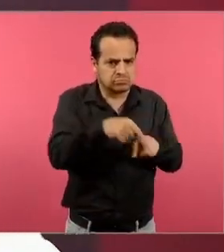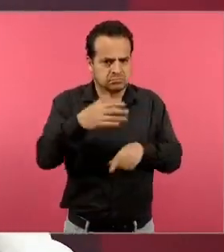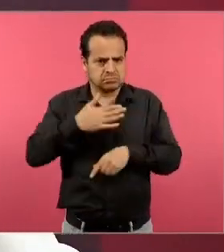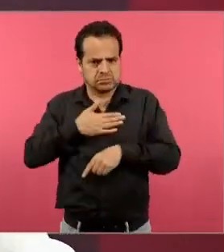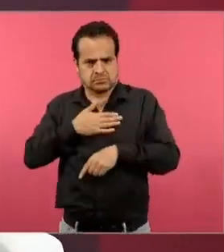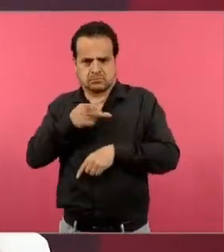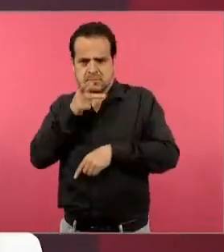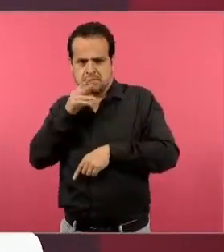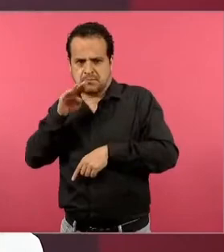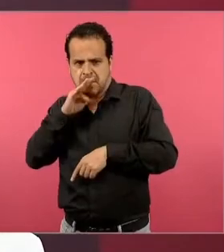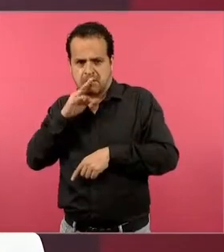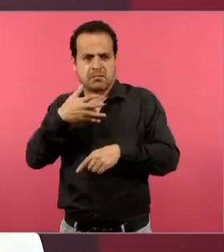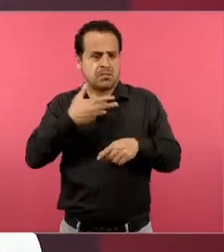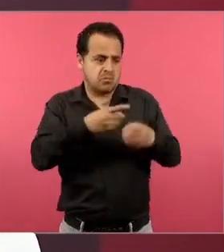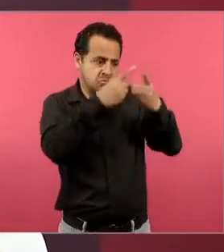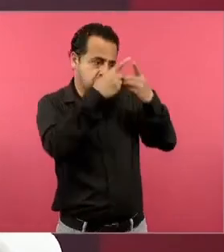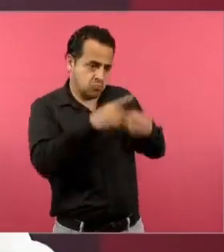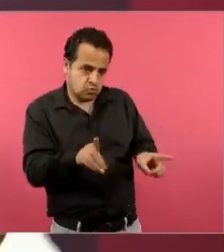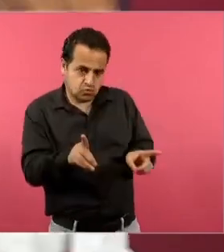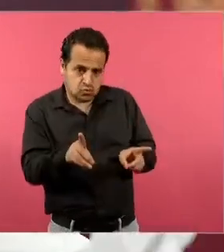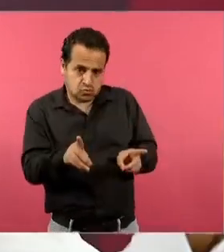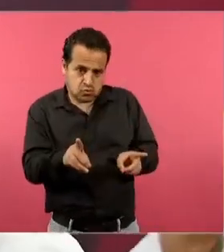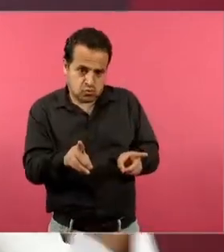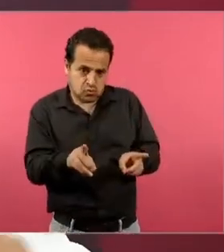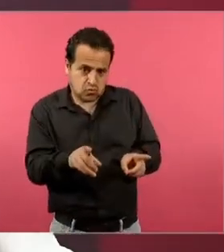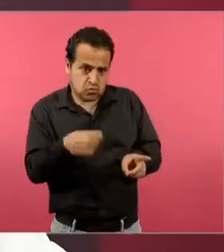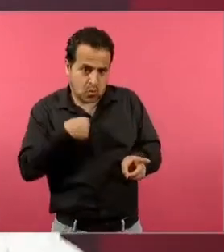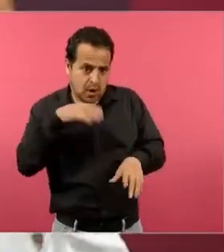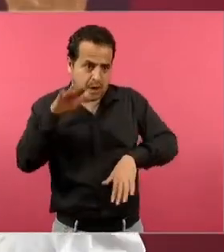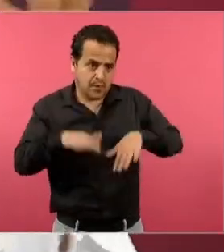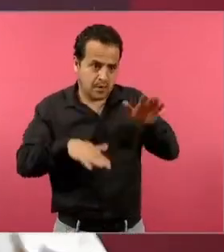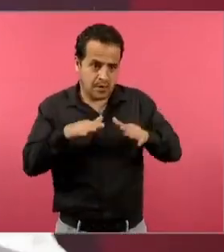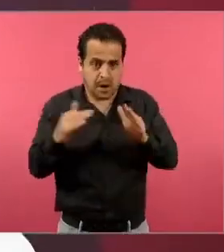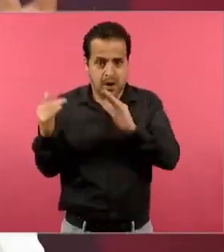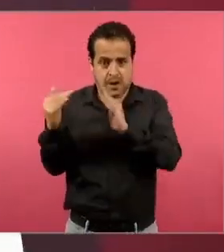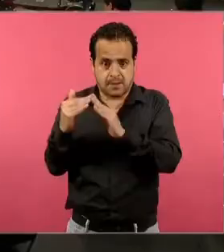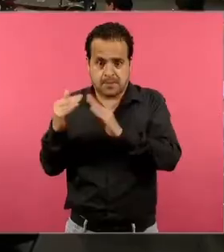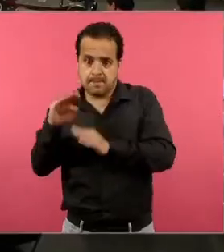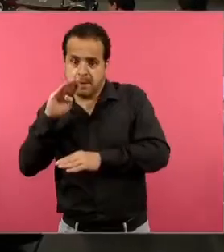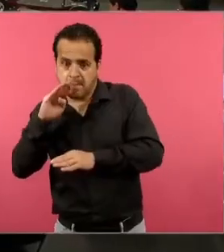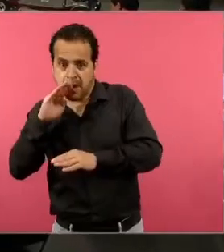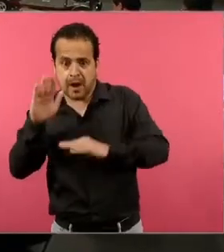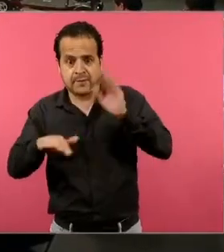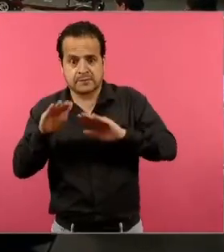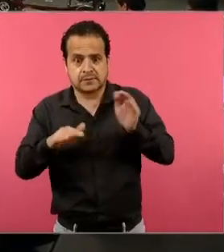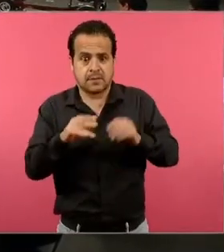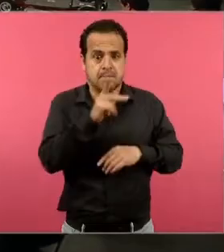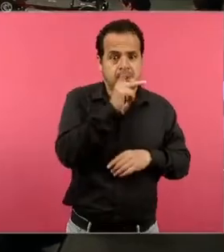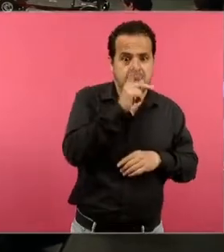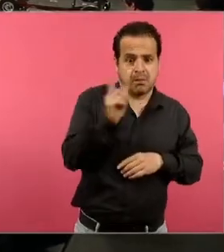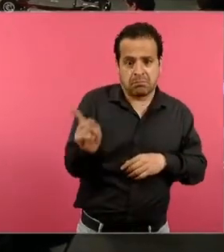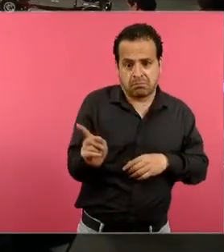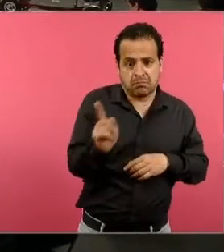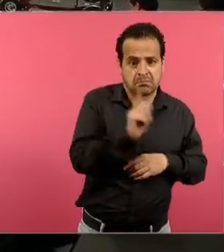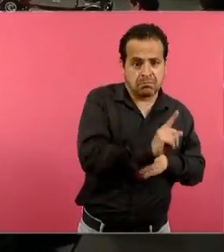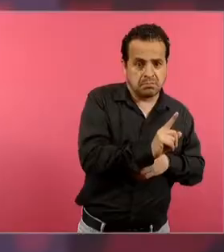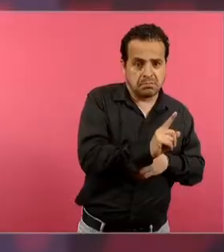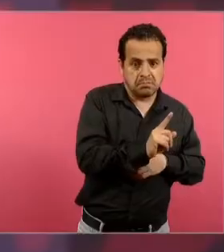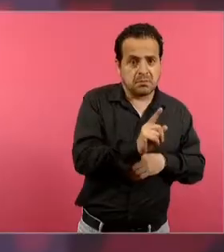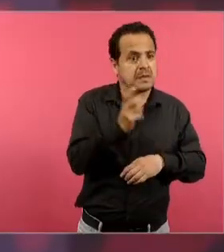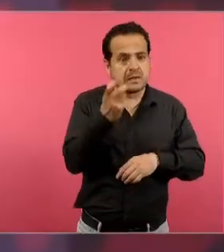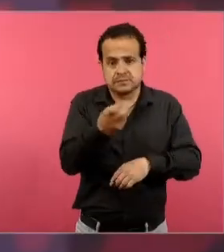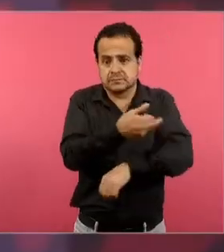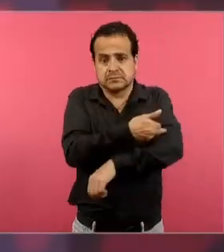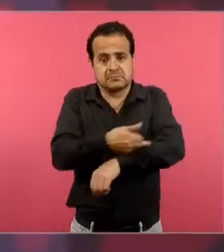mi mamá están separados, entonces mi mamá, voy con ellos unos días, con mi papá y otros días, hay una serie de familias diversas, no